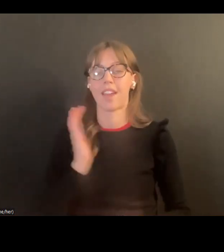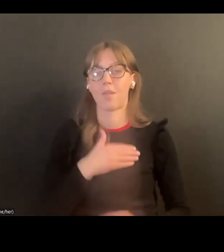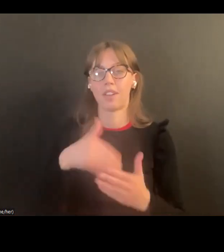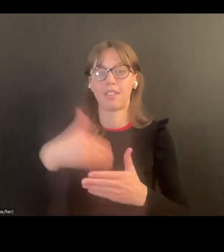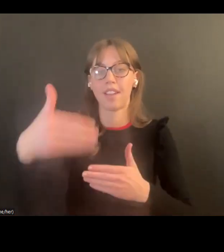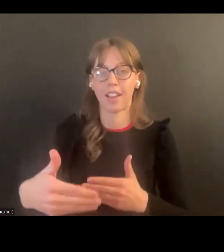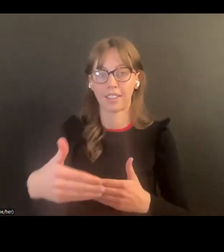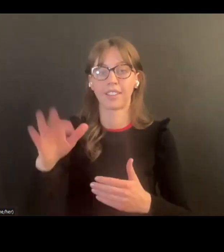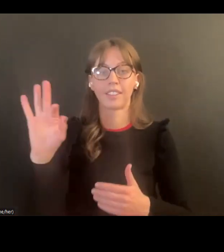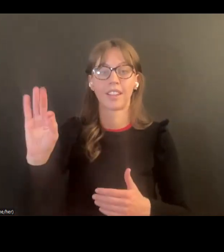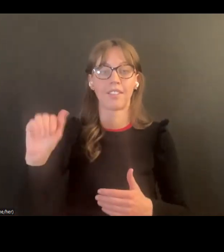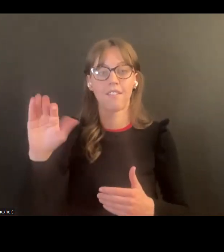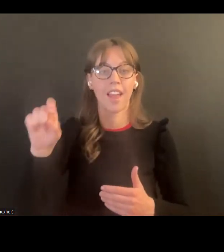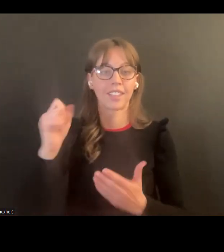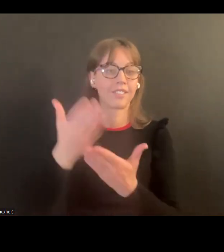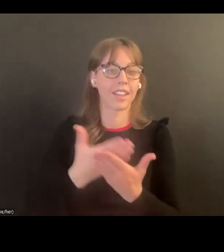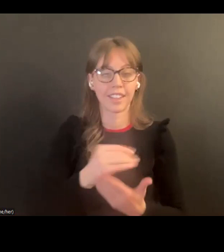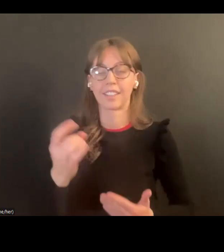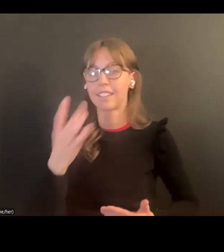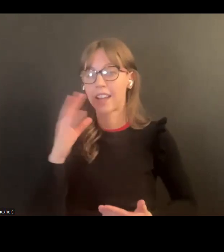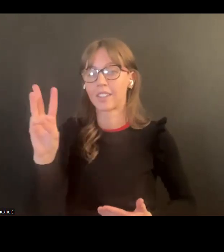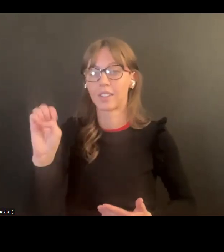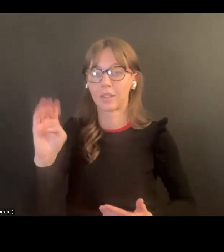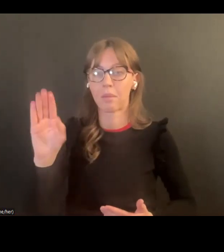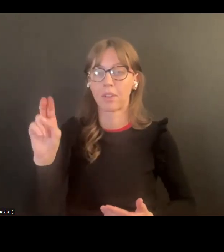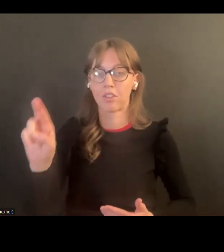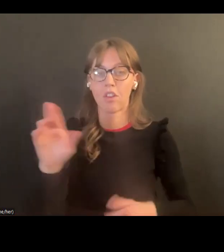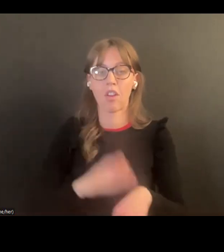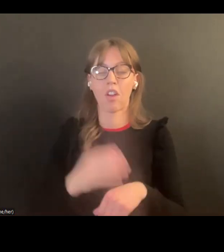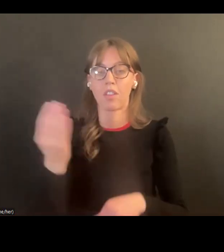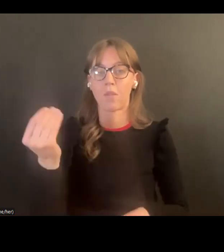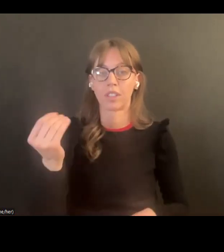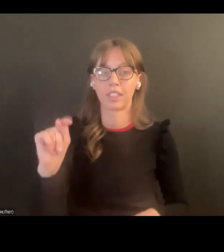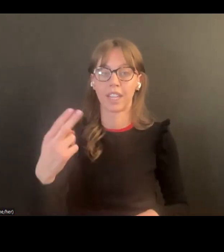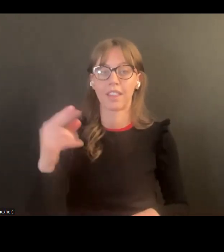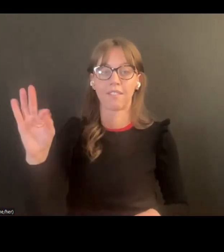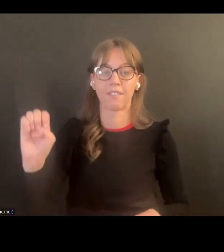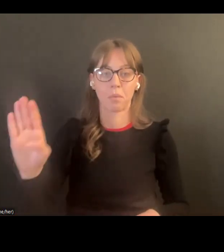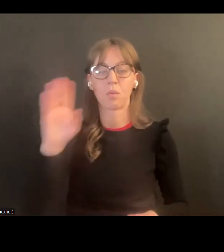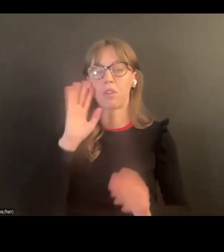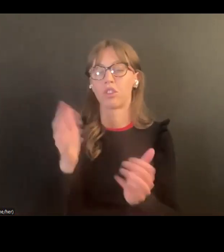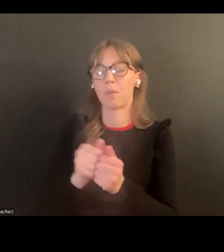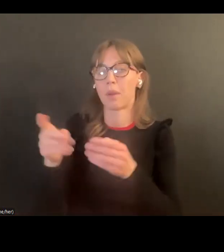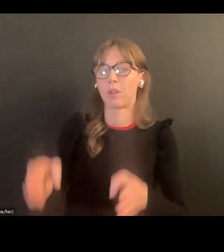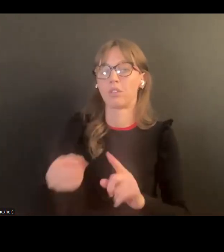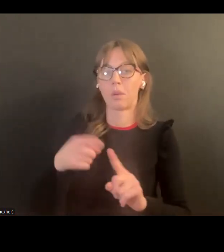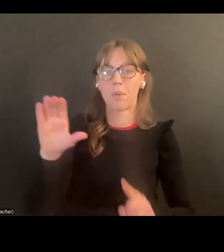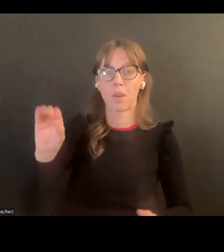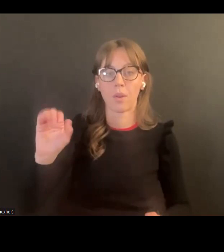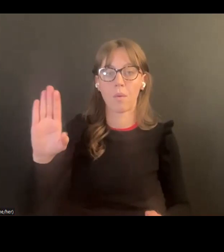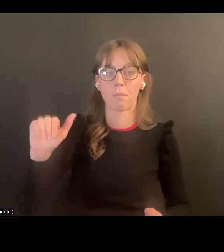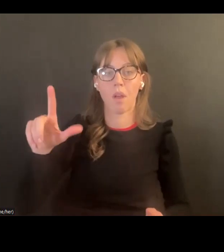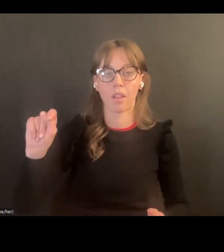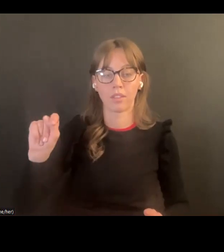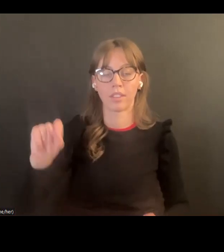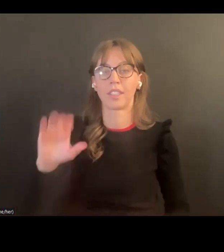y tendremos el siguiente seminario de web de Facts y Snacks en febrero vamos a estar